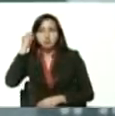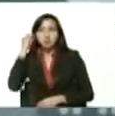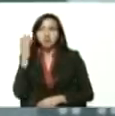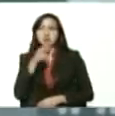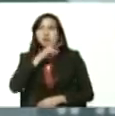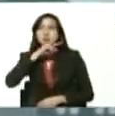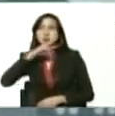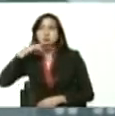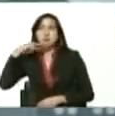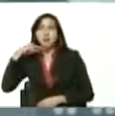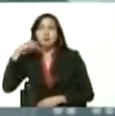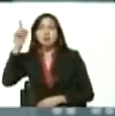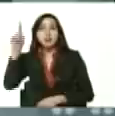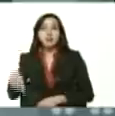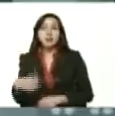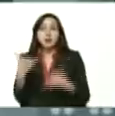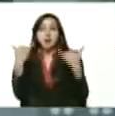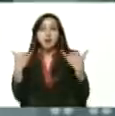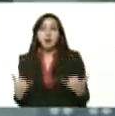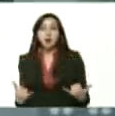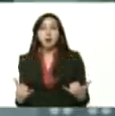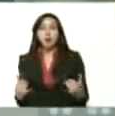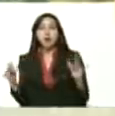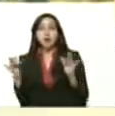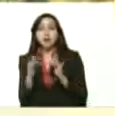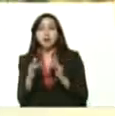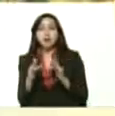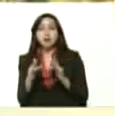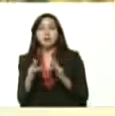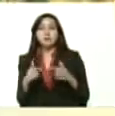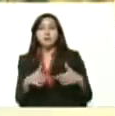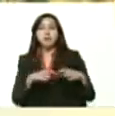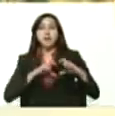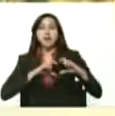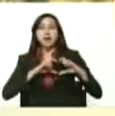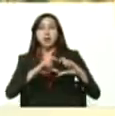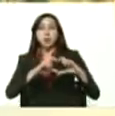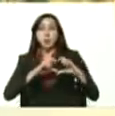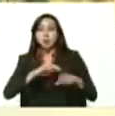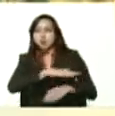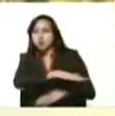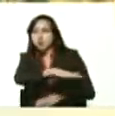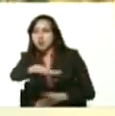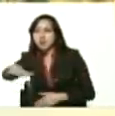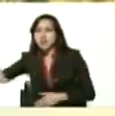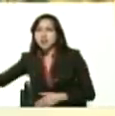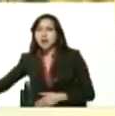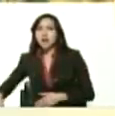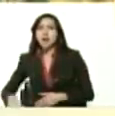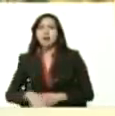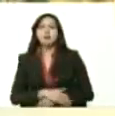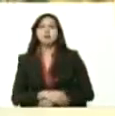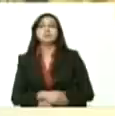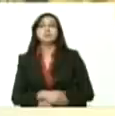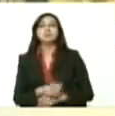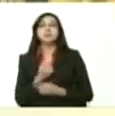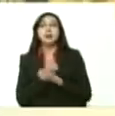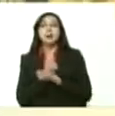estamos en yaracuy ahora nos vamos al corazón del llano venezolano el llano amado